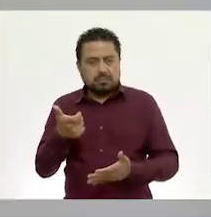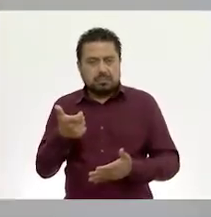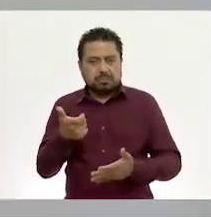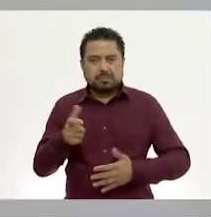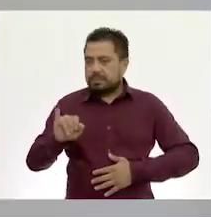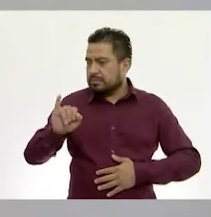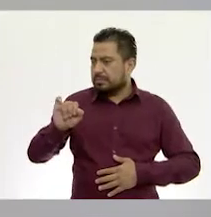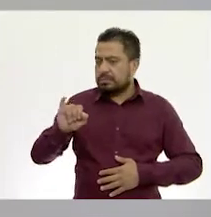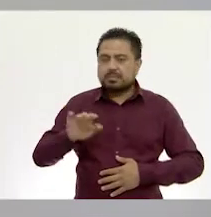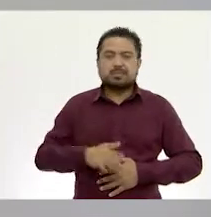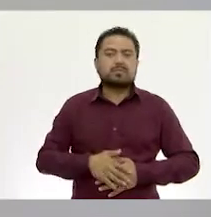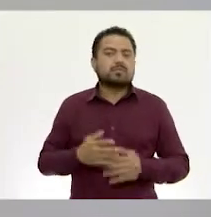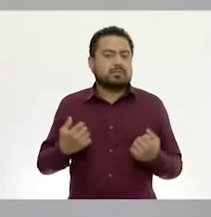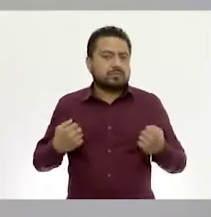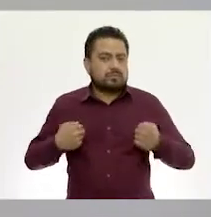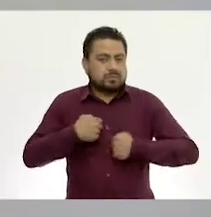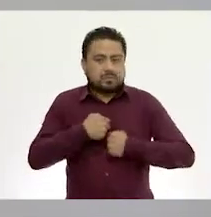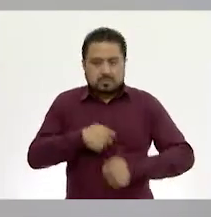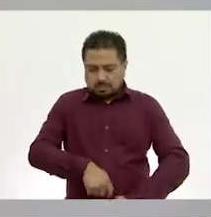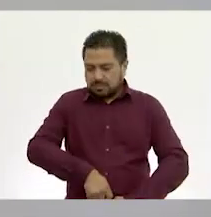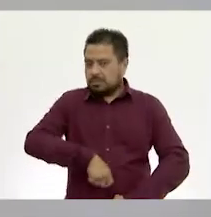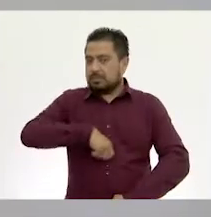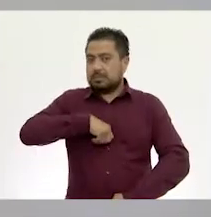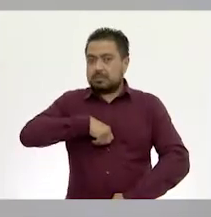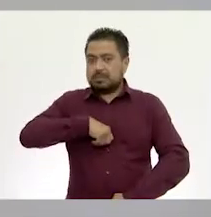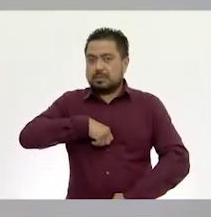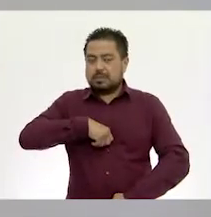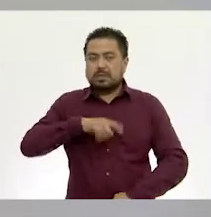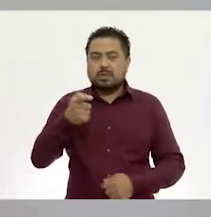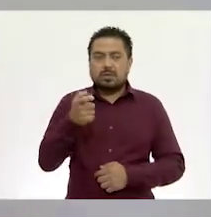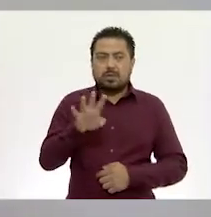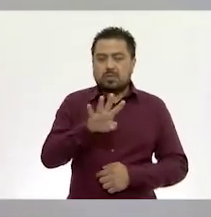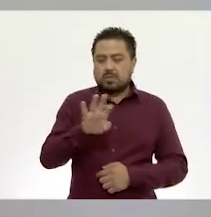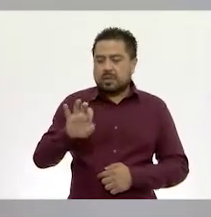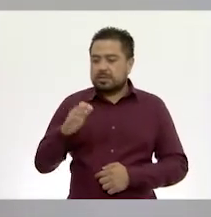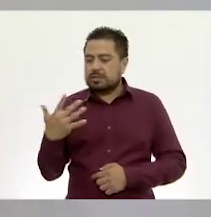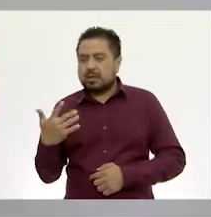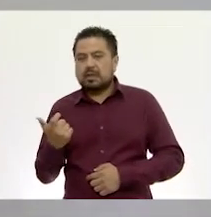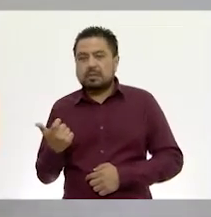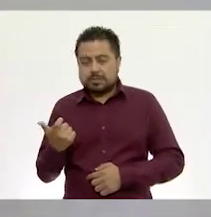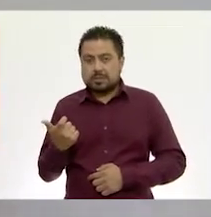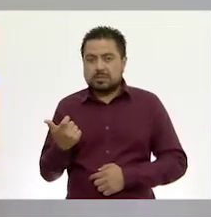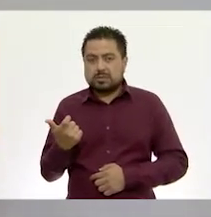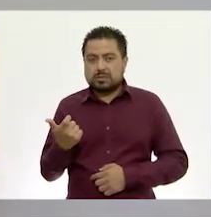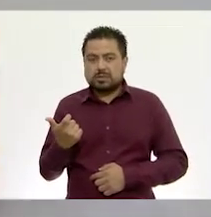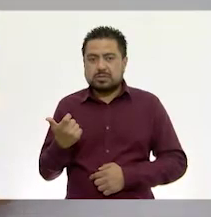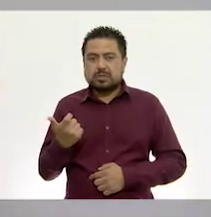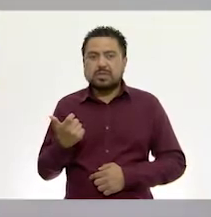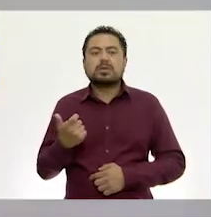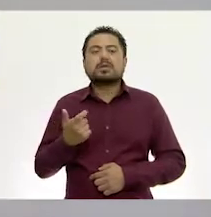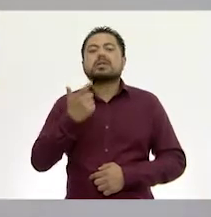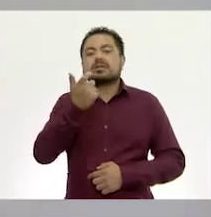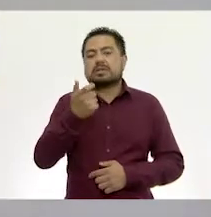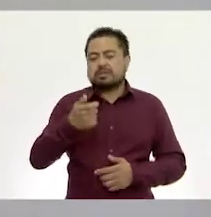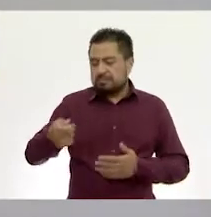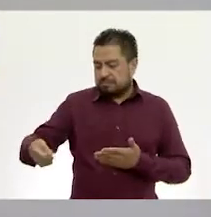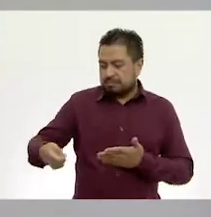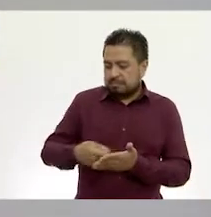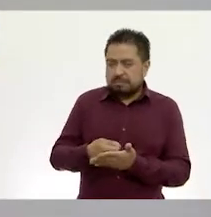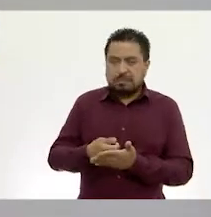la chamarra 405 y su recibo